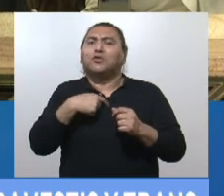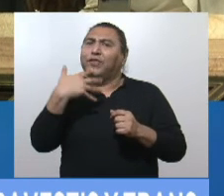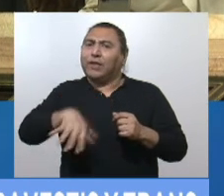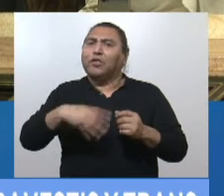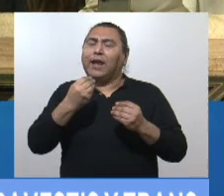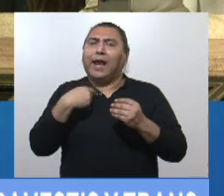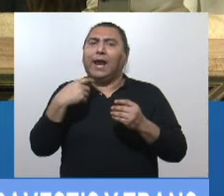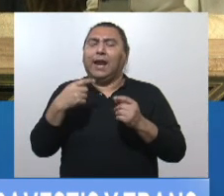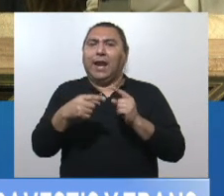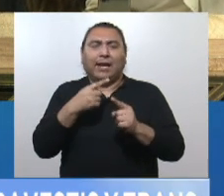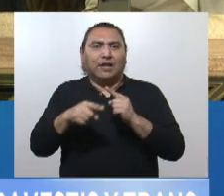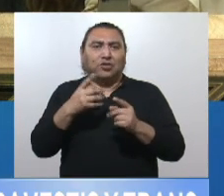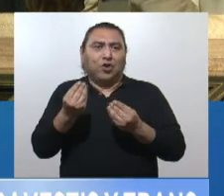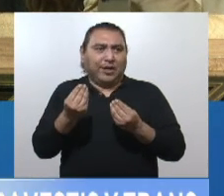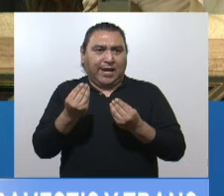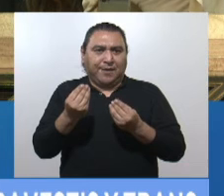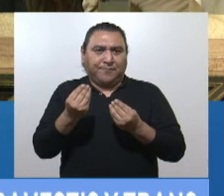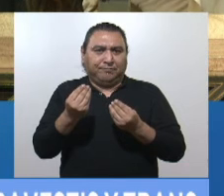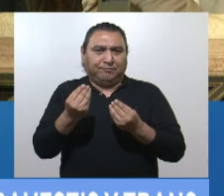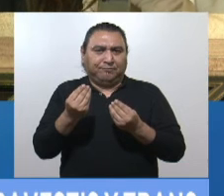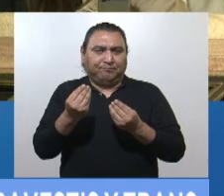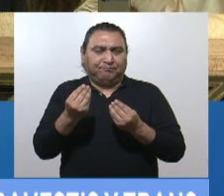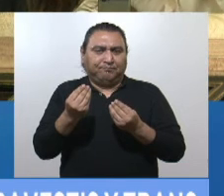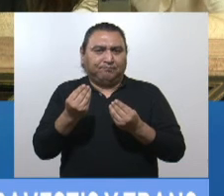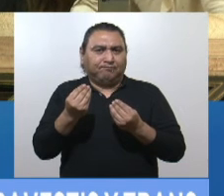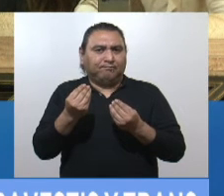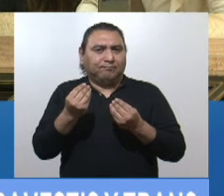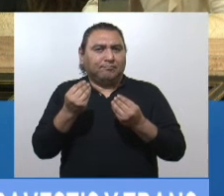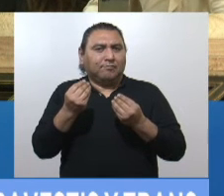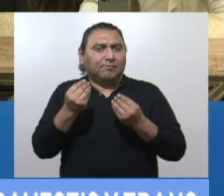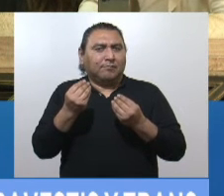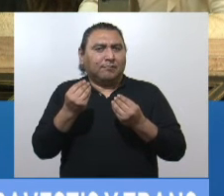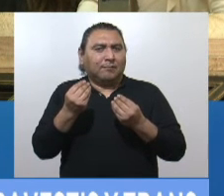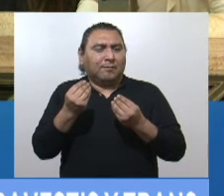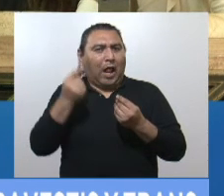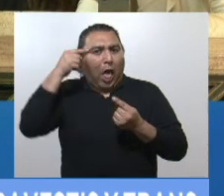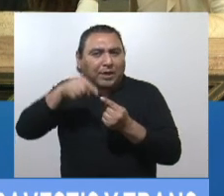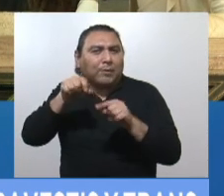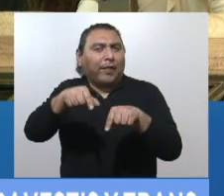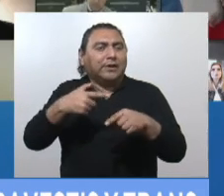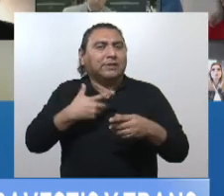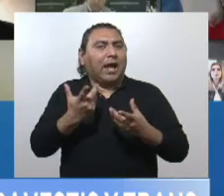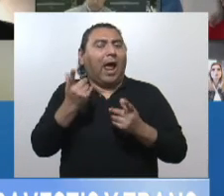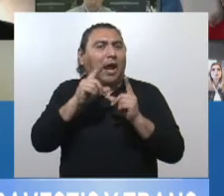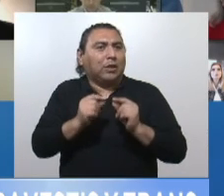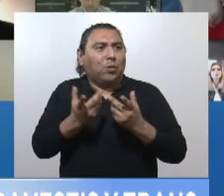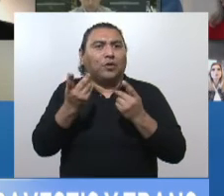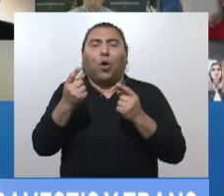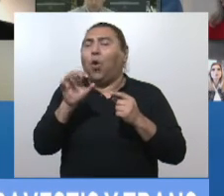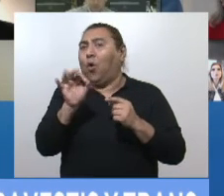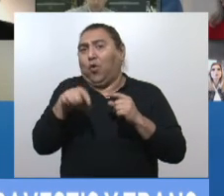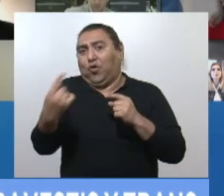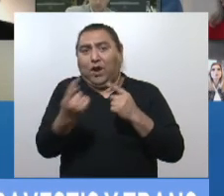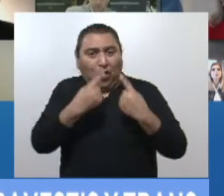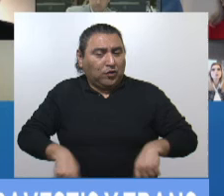habilita no seguramente al espíritu de lo que se busca por este artículo, sino que a otras cosas. Por lo cual, yo adelanto que voy a